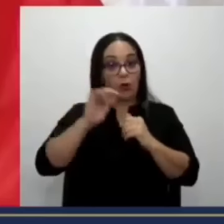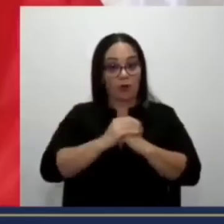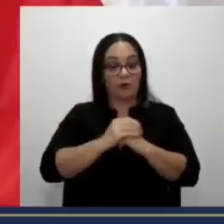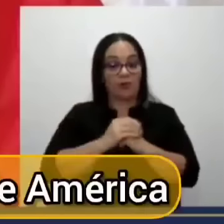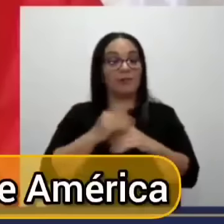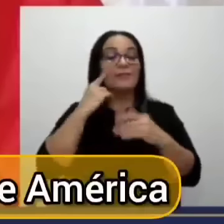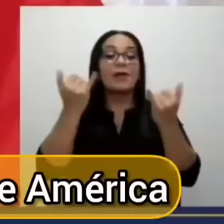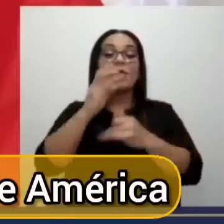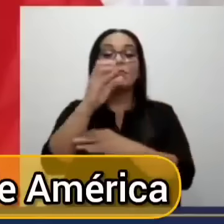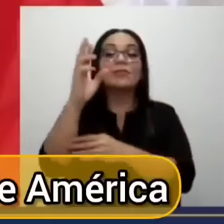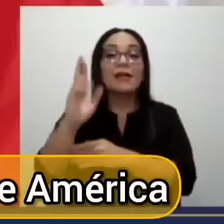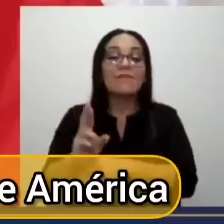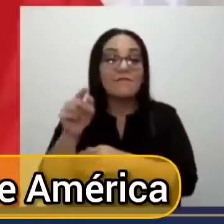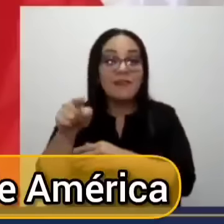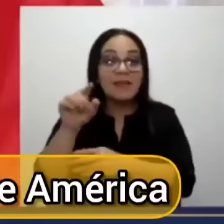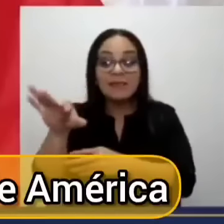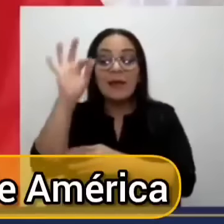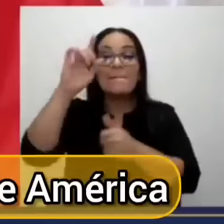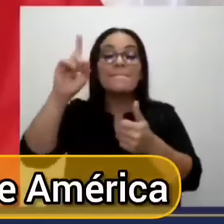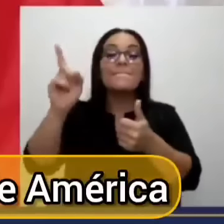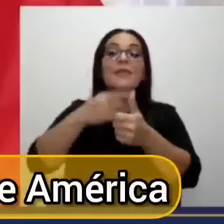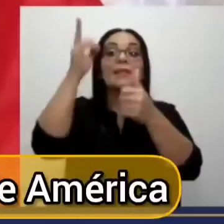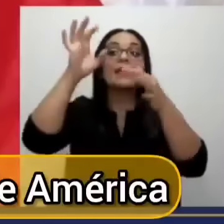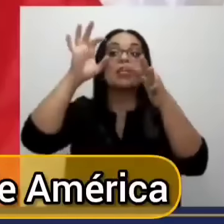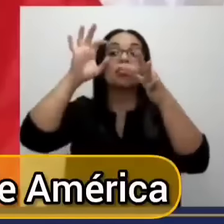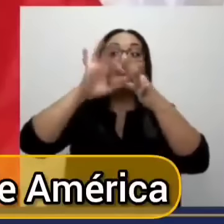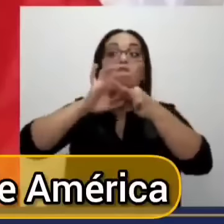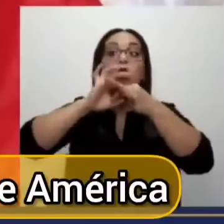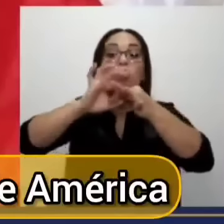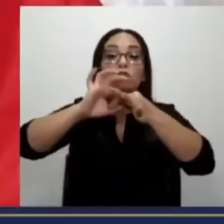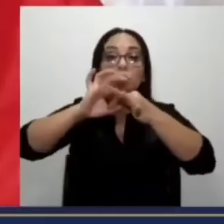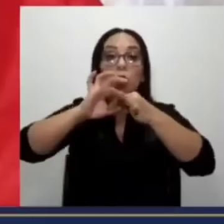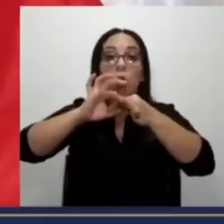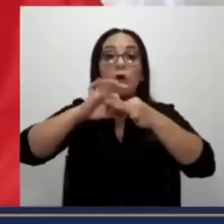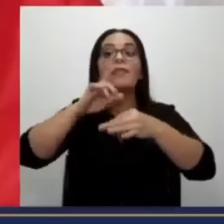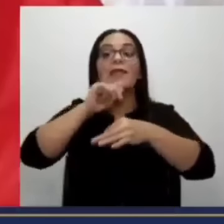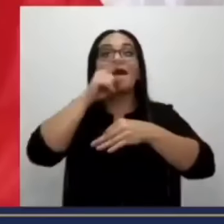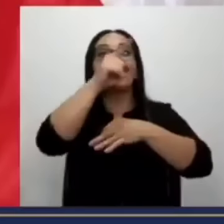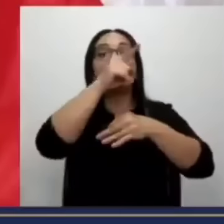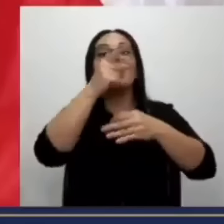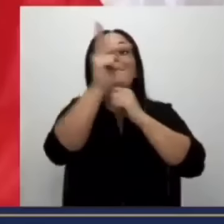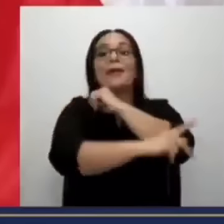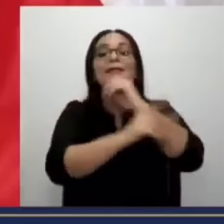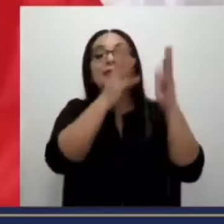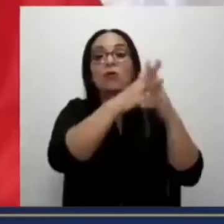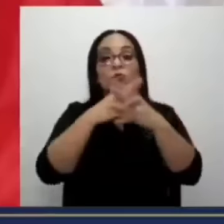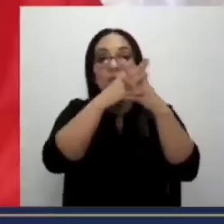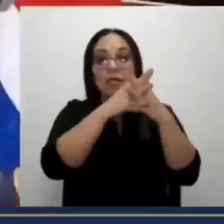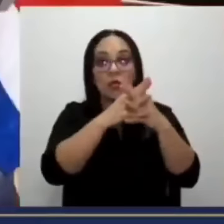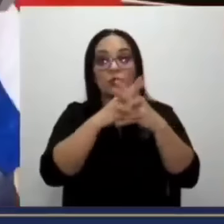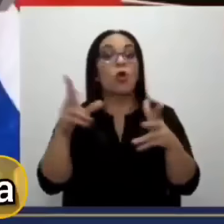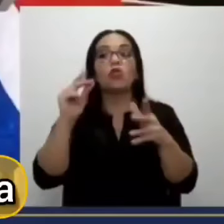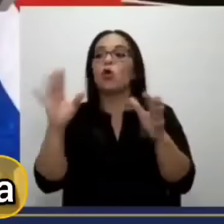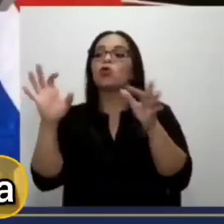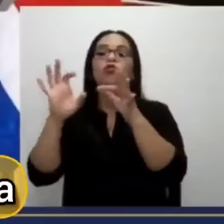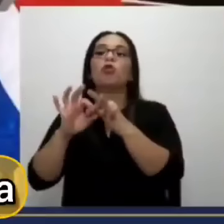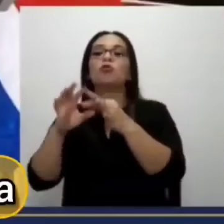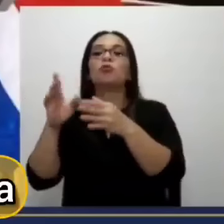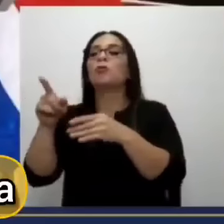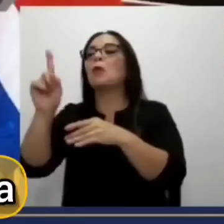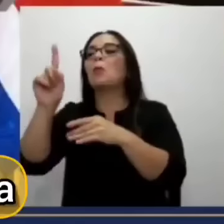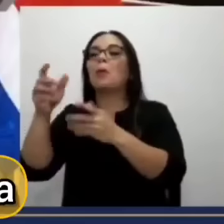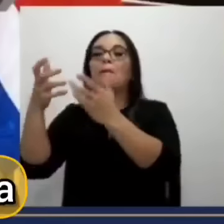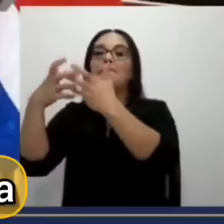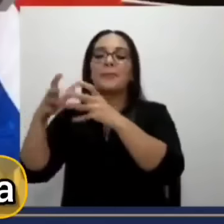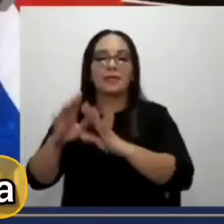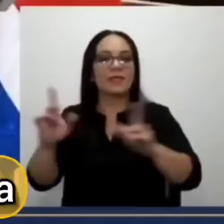como el primer socio de los Estados Unidos de América. No de una compañía, no, de la política